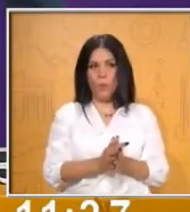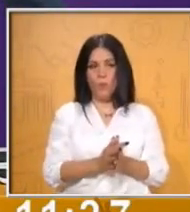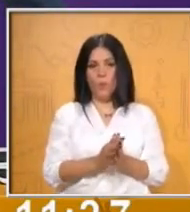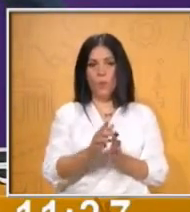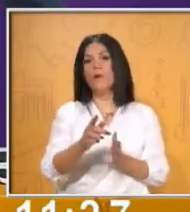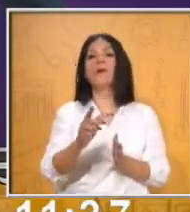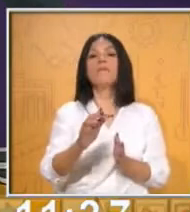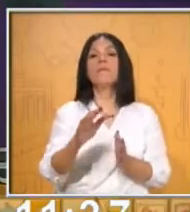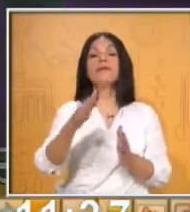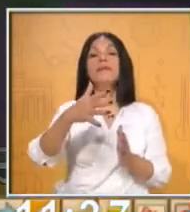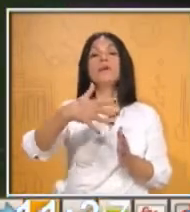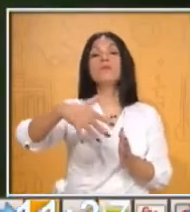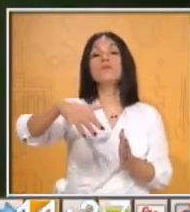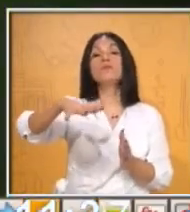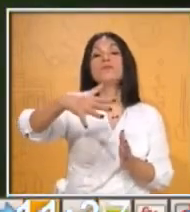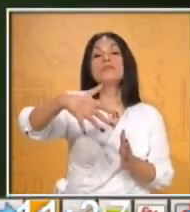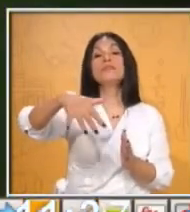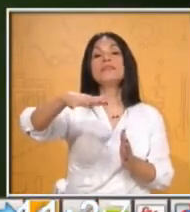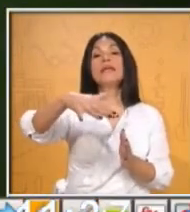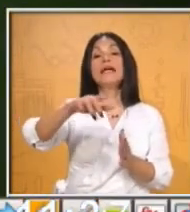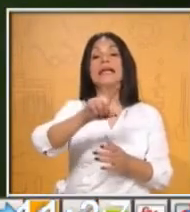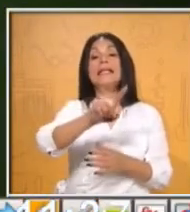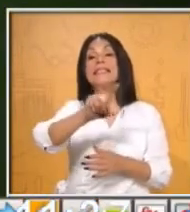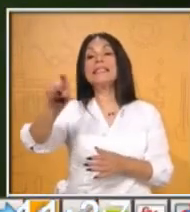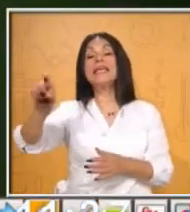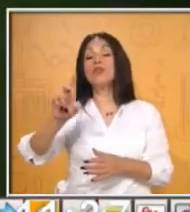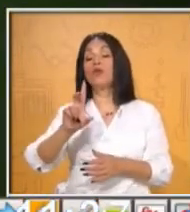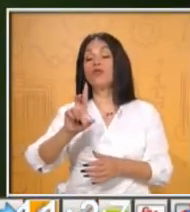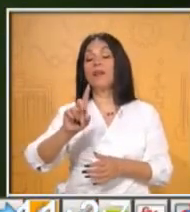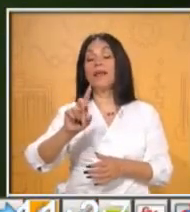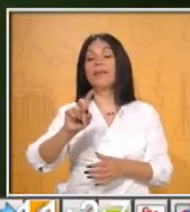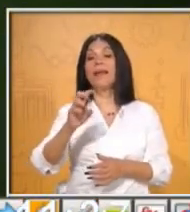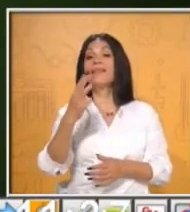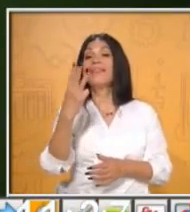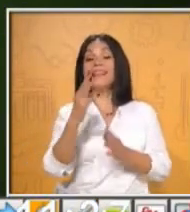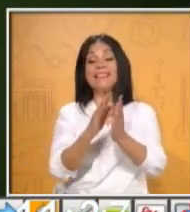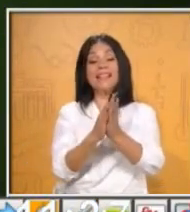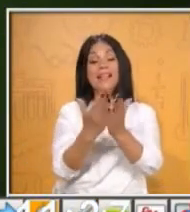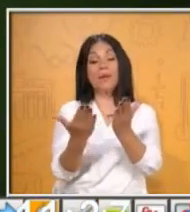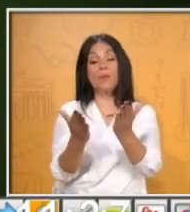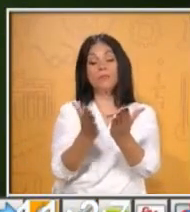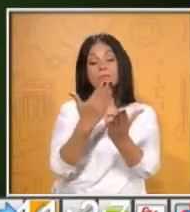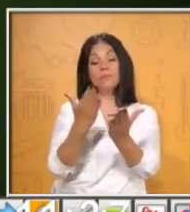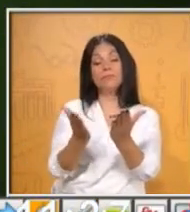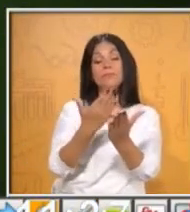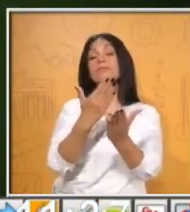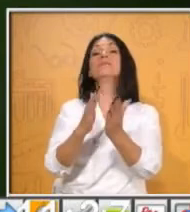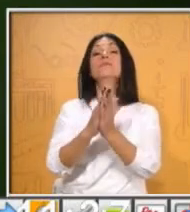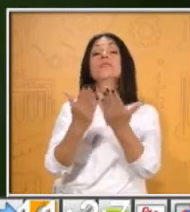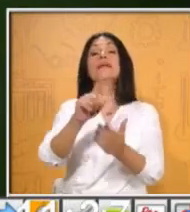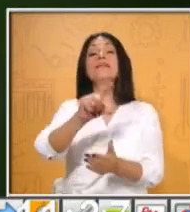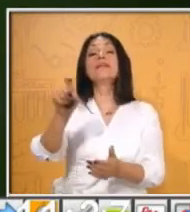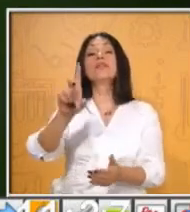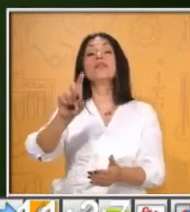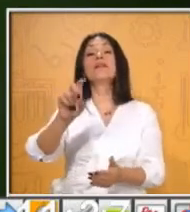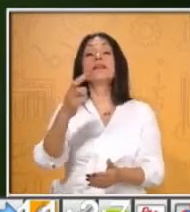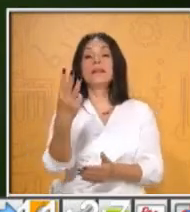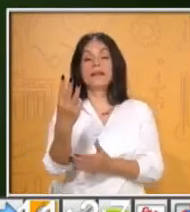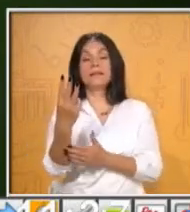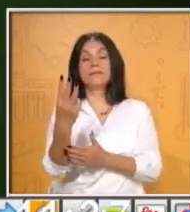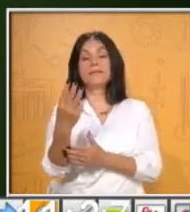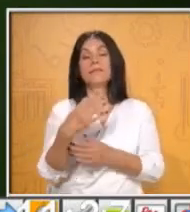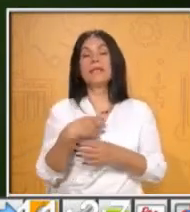en la página 133 de tu libro. Y vamos a responder el inciso A. Estaba en